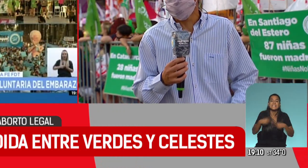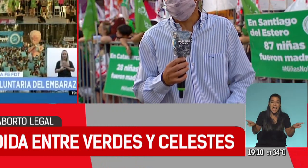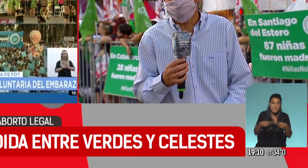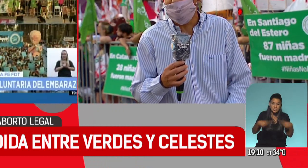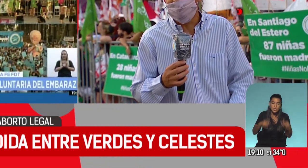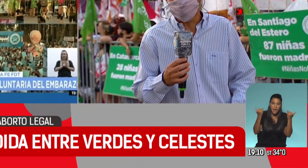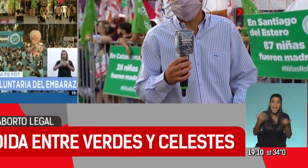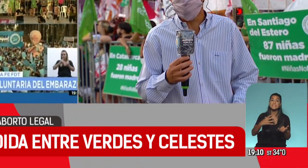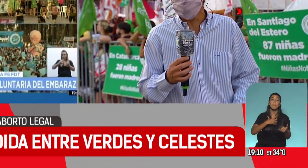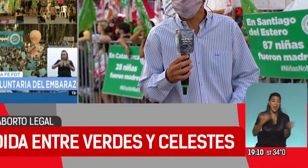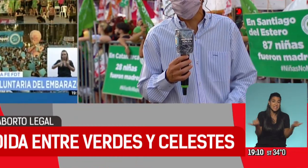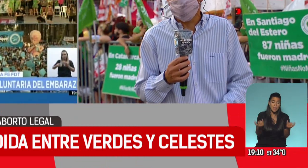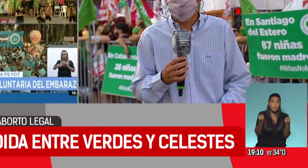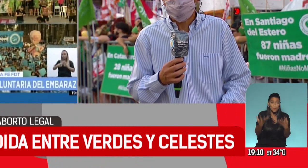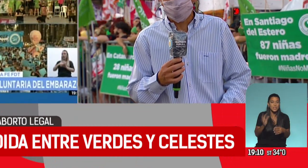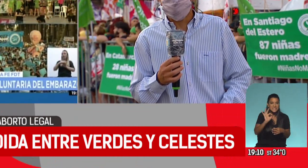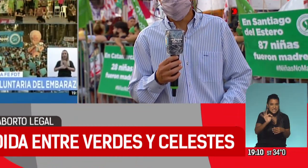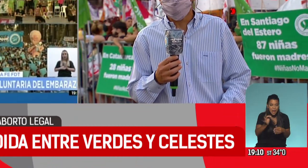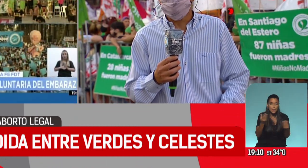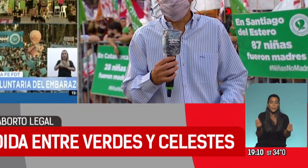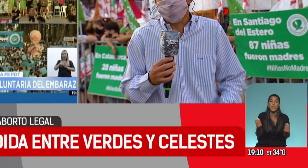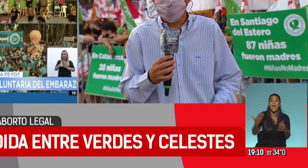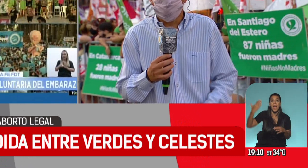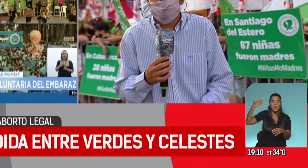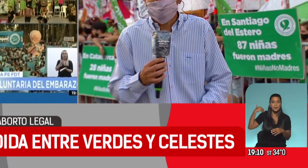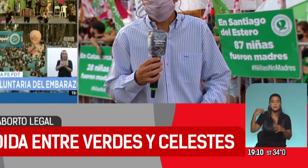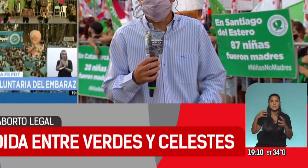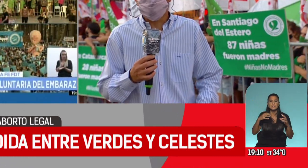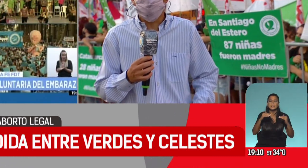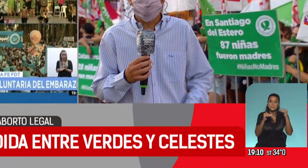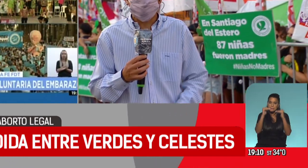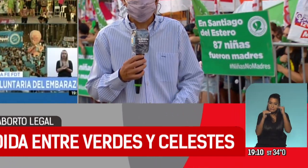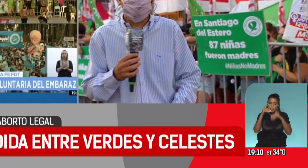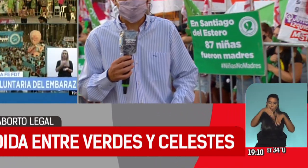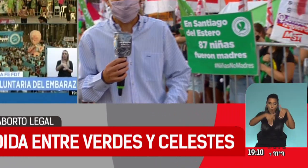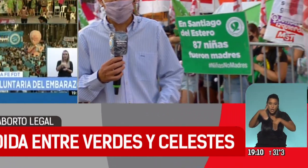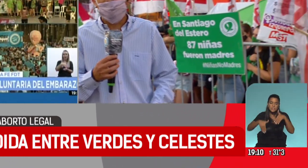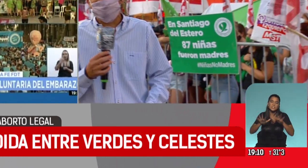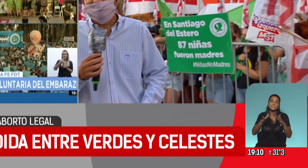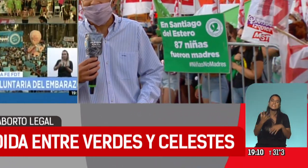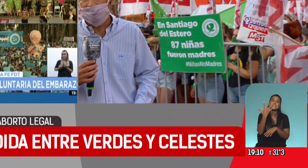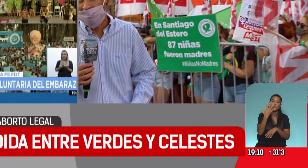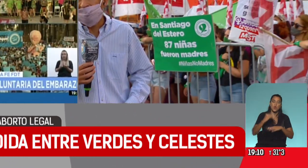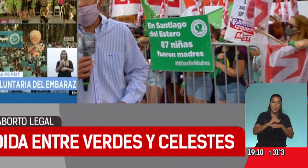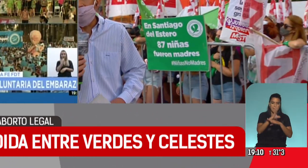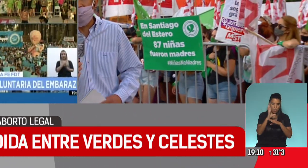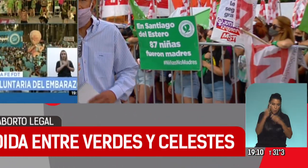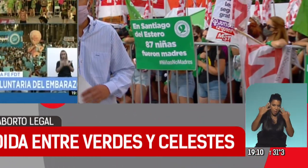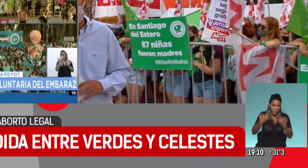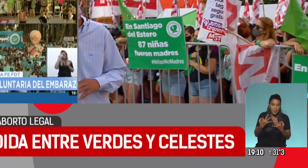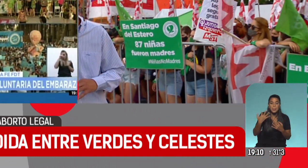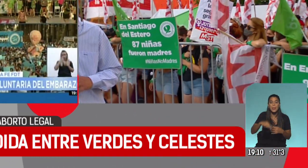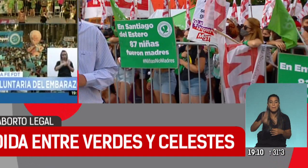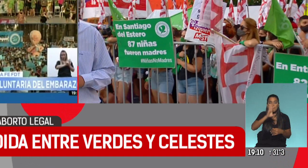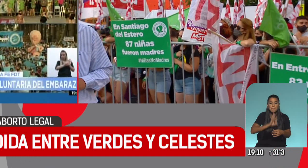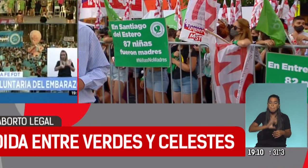esperanza. Porque entienden que en principio era muy reñido que la votación va a ser cerca de las 5 de la mañana. Que hay que tener